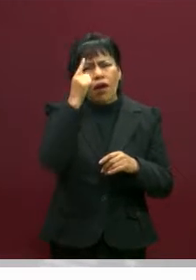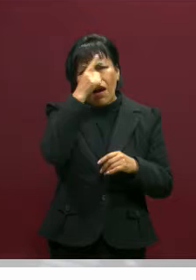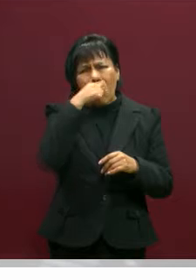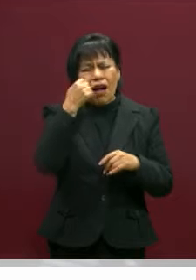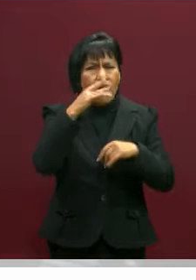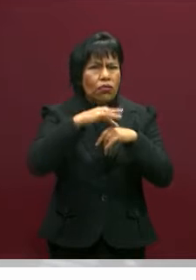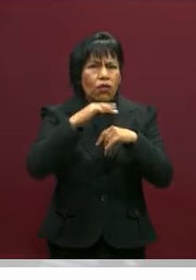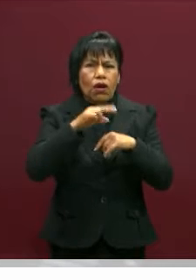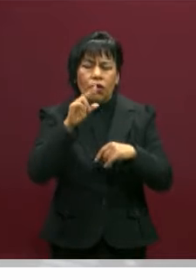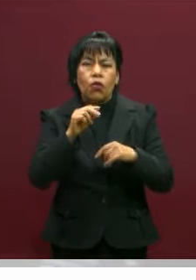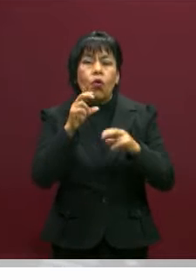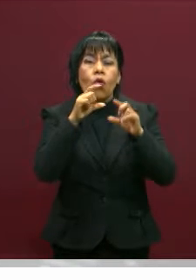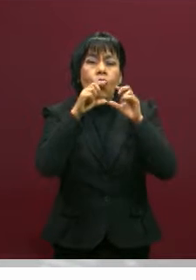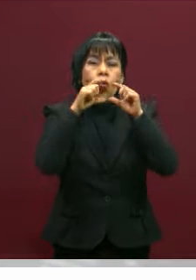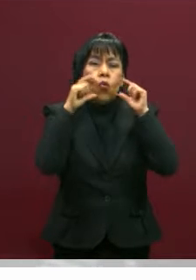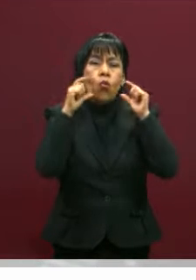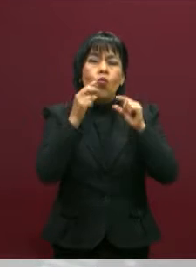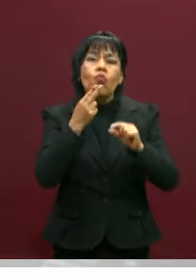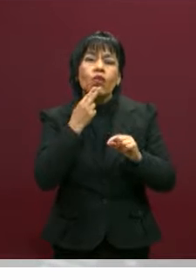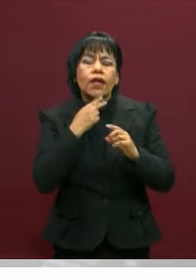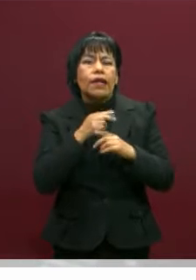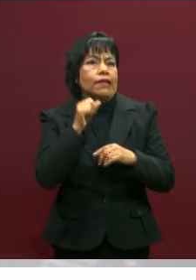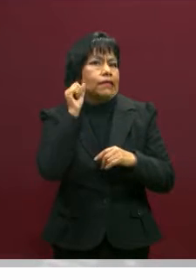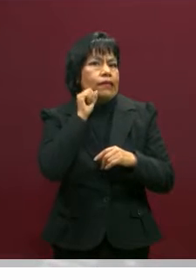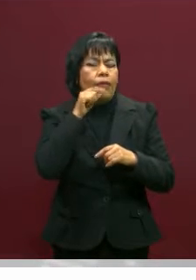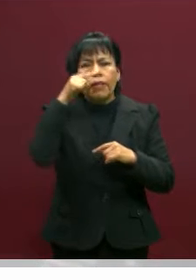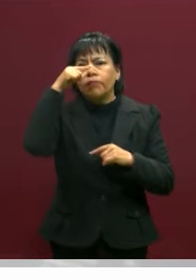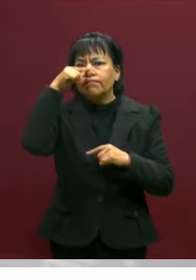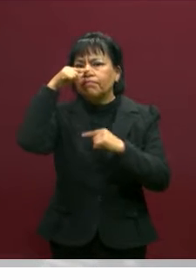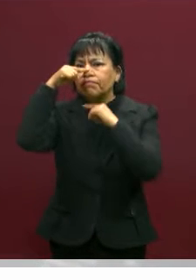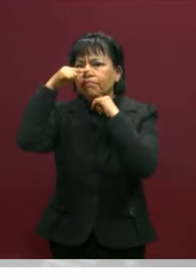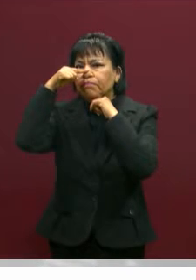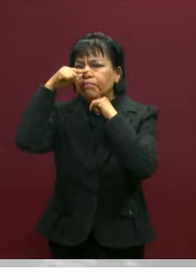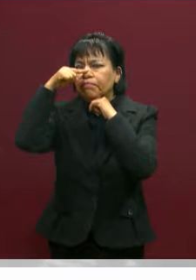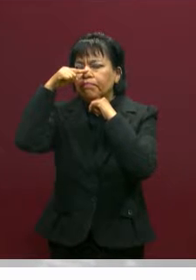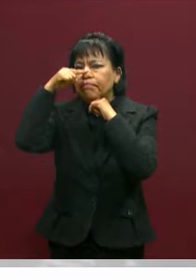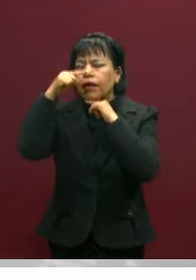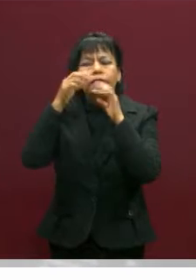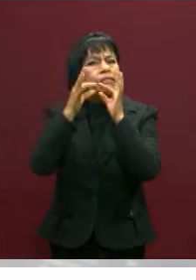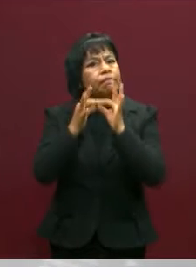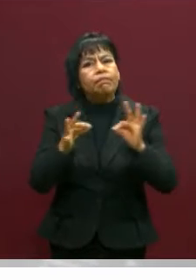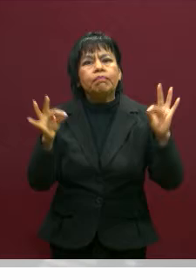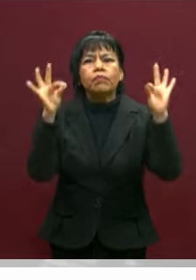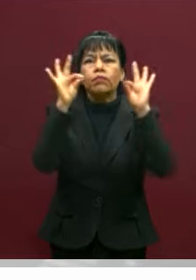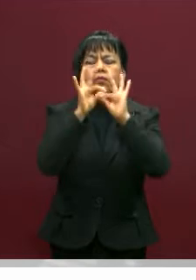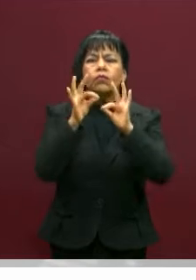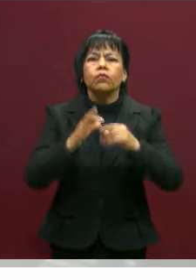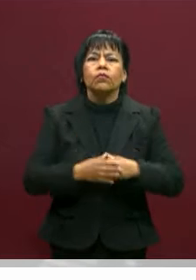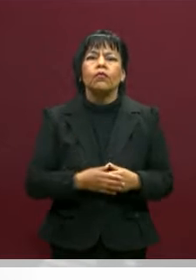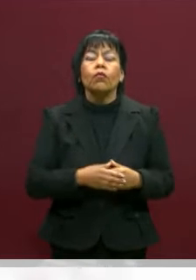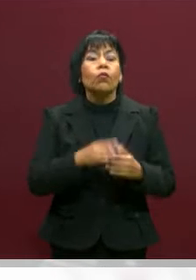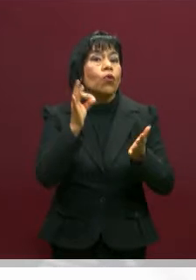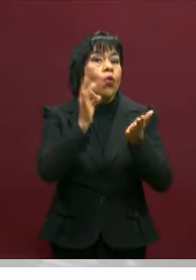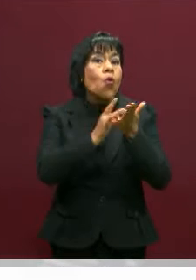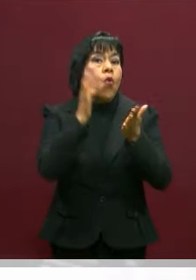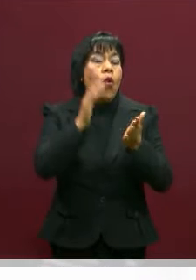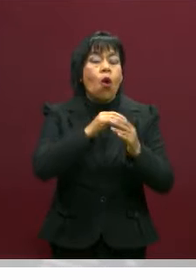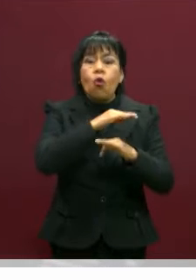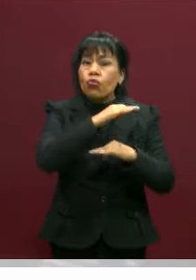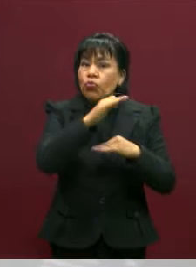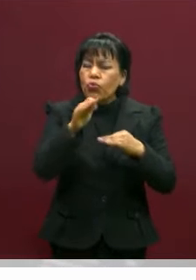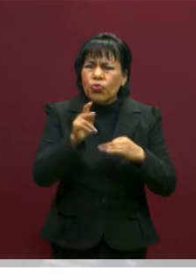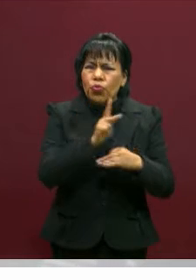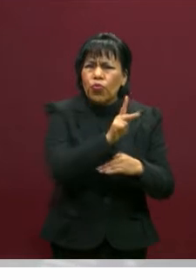cubrebocas cada vez que vayamos a salir de casa, que nos cubra desde la nariz hasta la barbilla. Solamente que todos